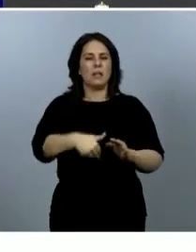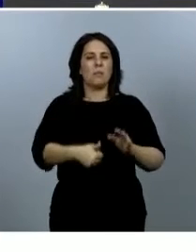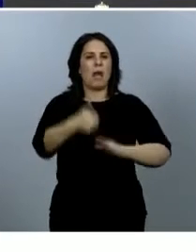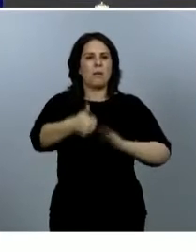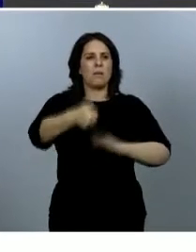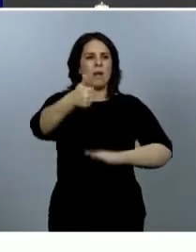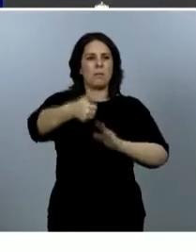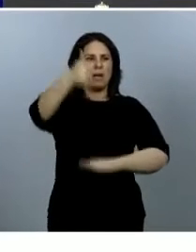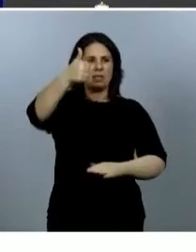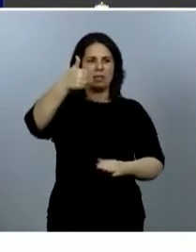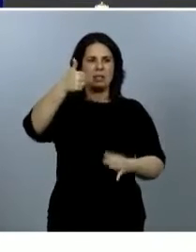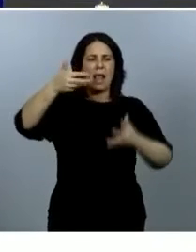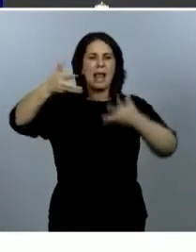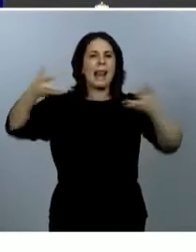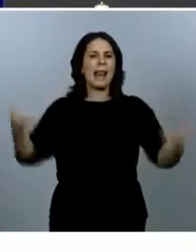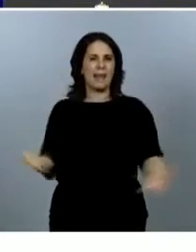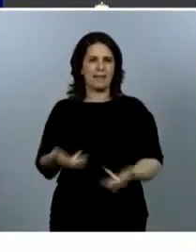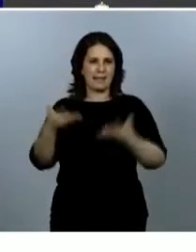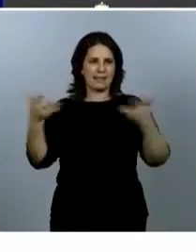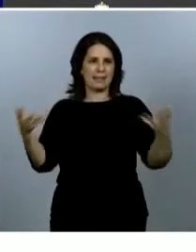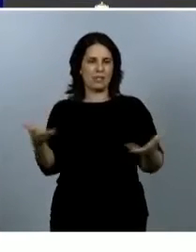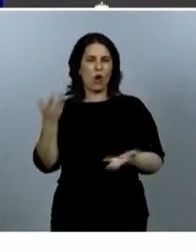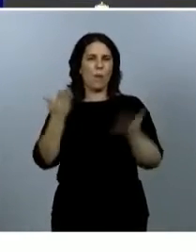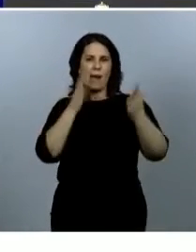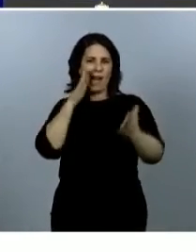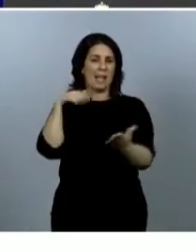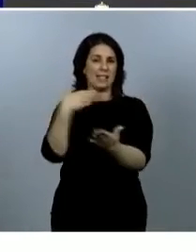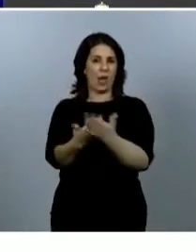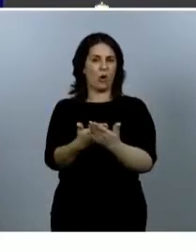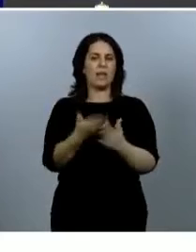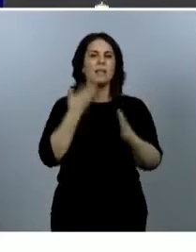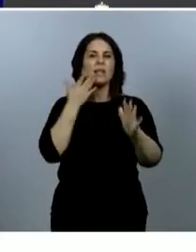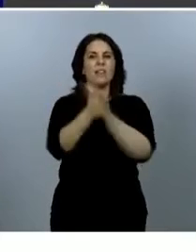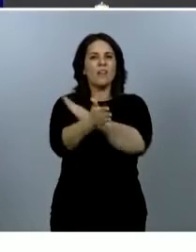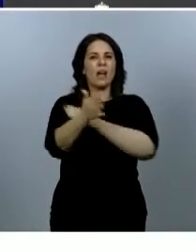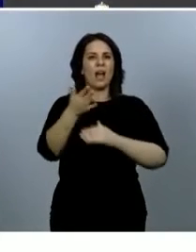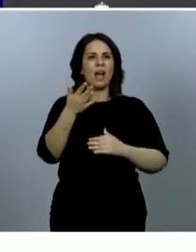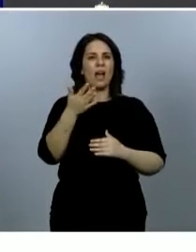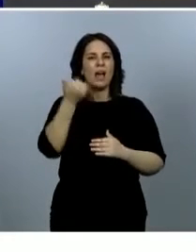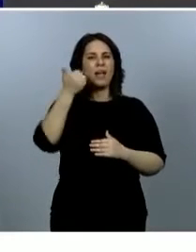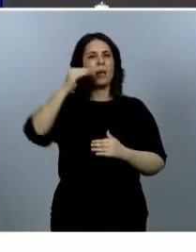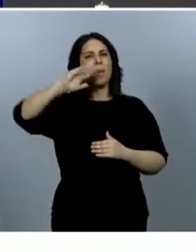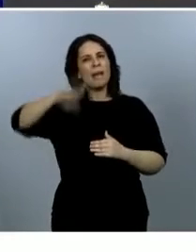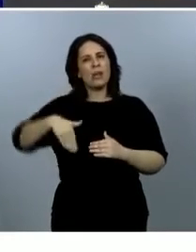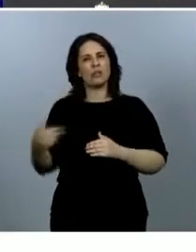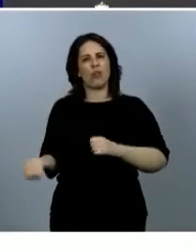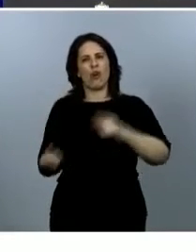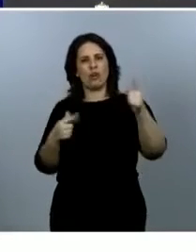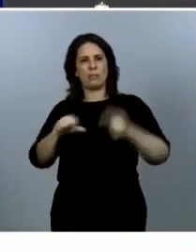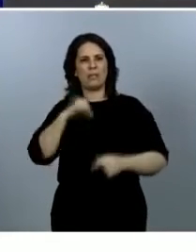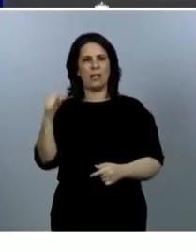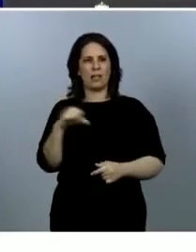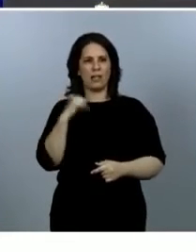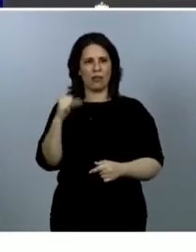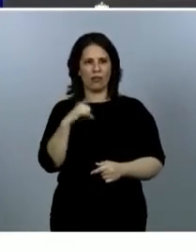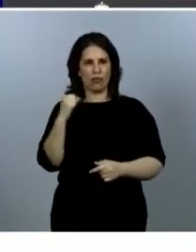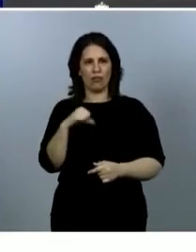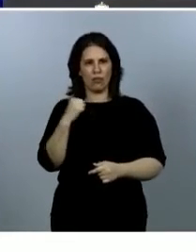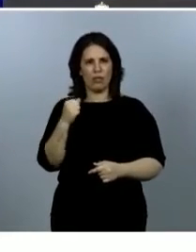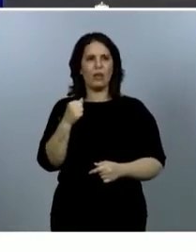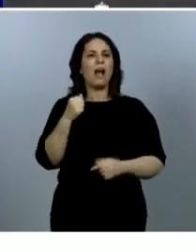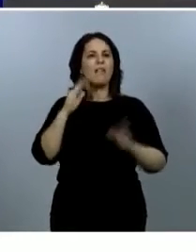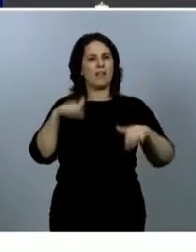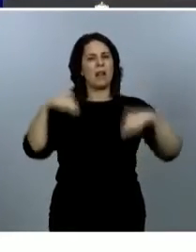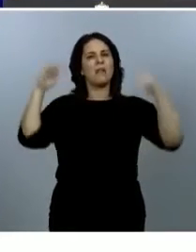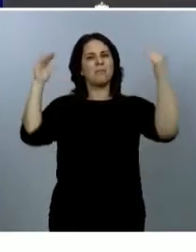leves de los que teníamos hasta ahora y, por lo tanto, requieren menos hospitalización, lo cual está permitiendo estos descensos importantes